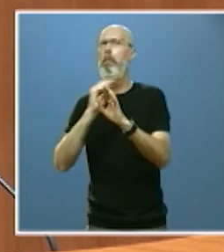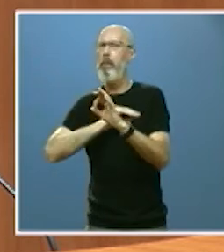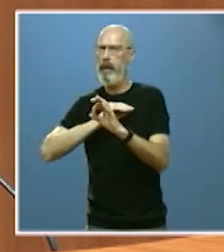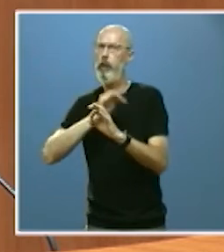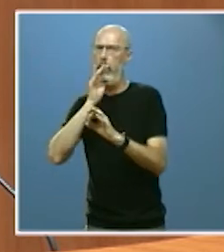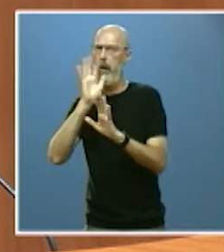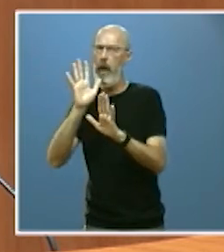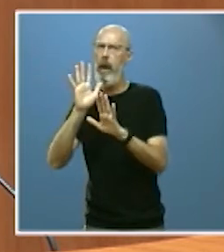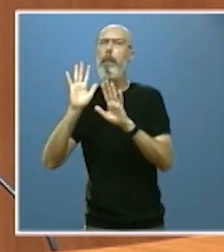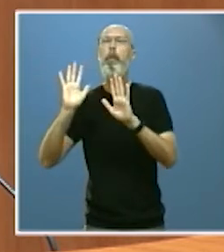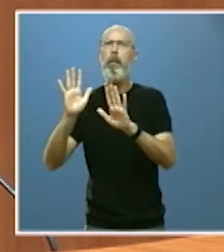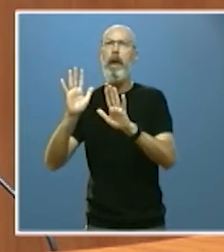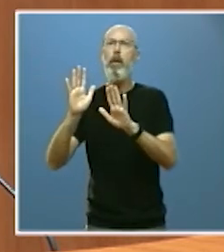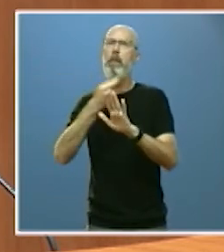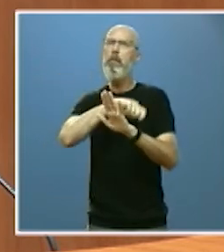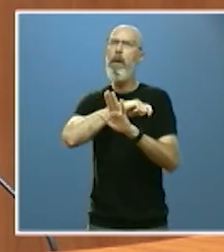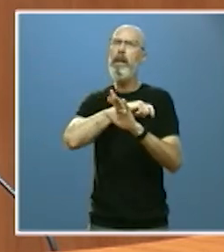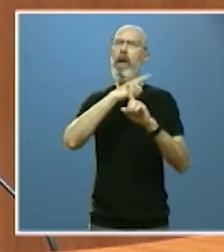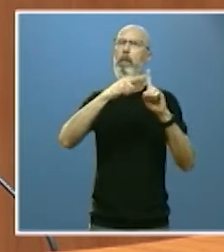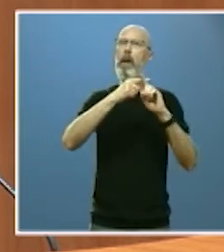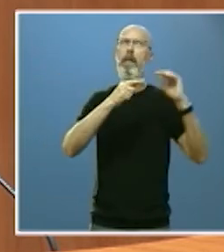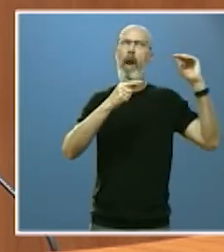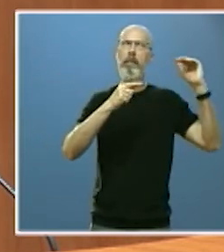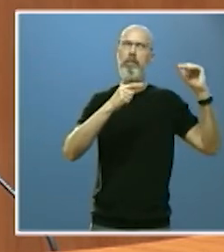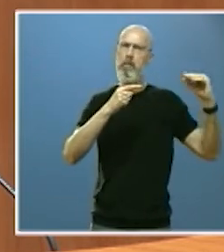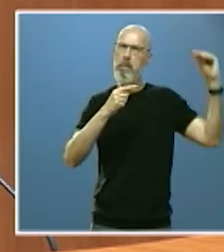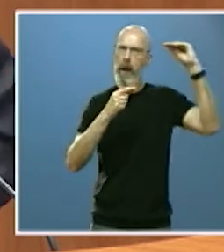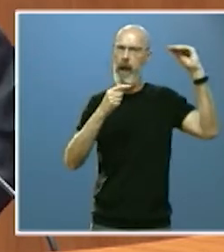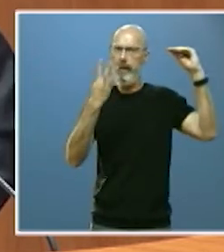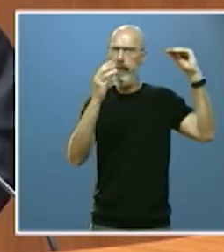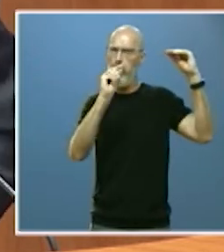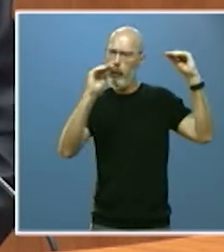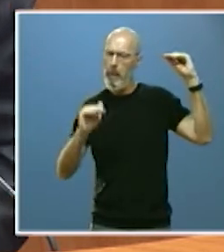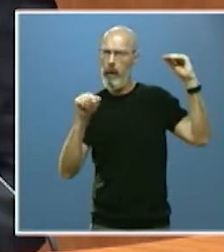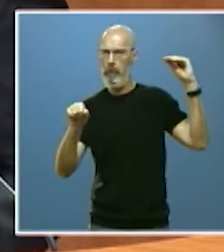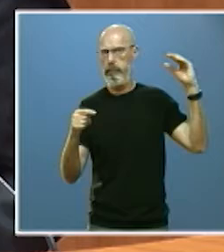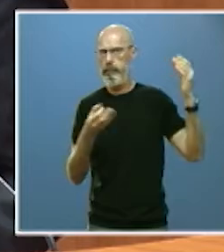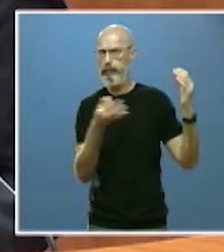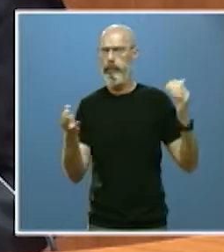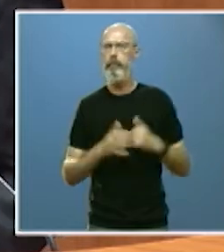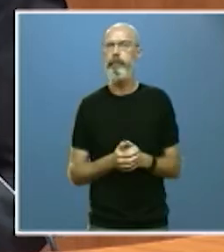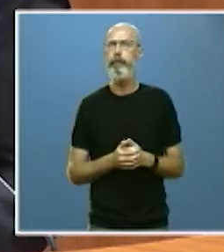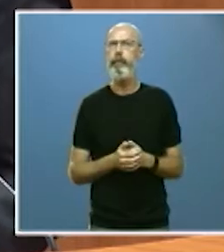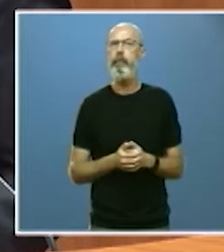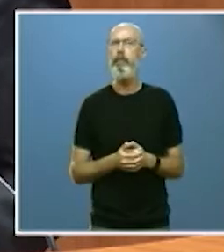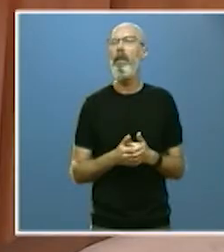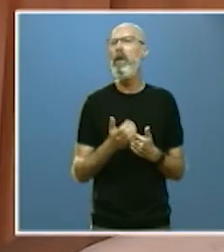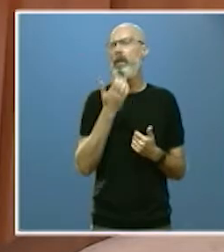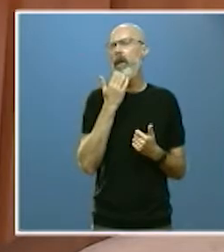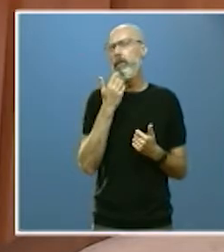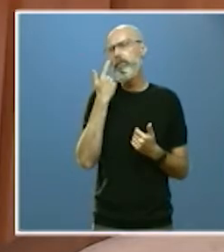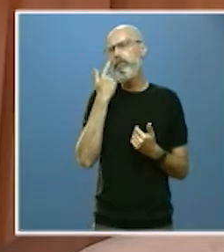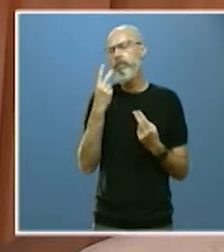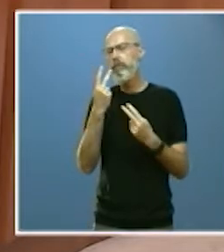tres puntos inferior a la media de España, según la última EPA. Y si nos remontamos al momento más duro de la crisis,